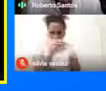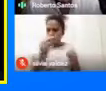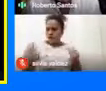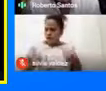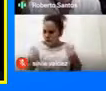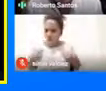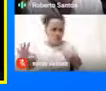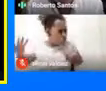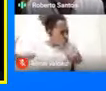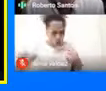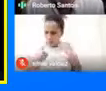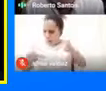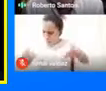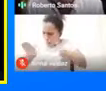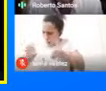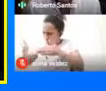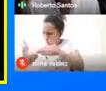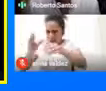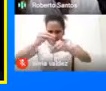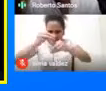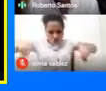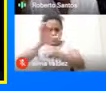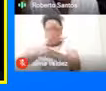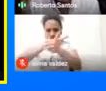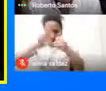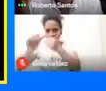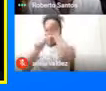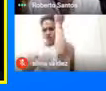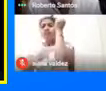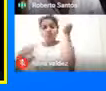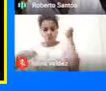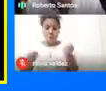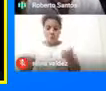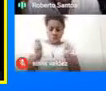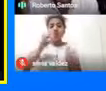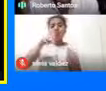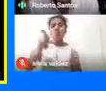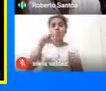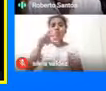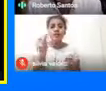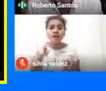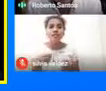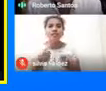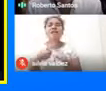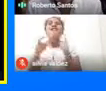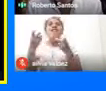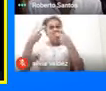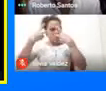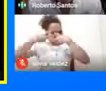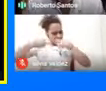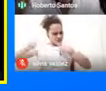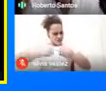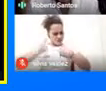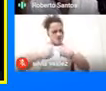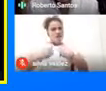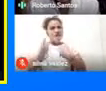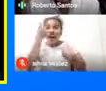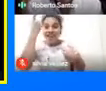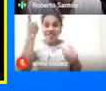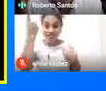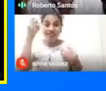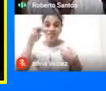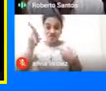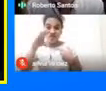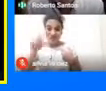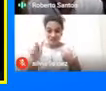Todos los que hemos nacido En el territorio De Cundinamarca Y Boyacá Somos Muiscas No nos hemos descubierto Como Muisca Y precisamente Una de